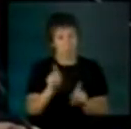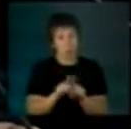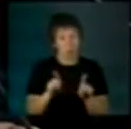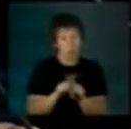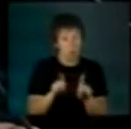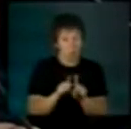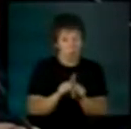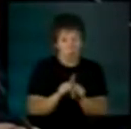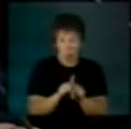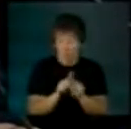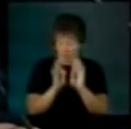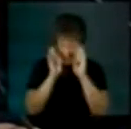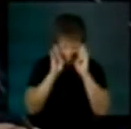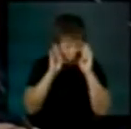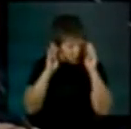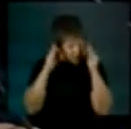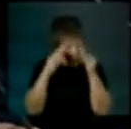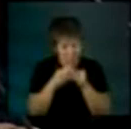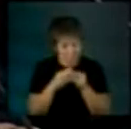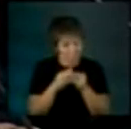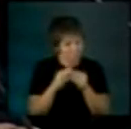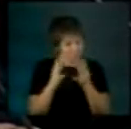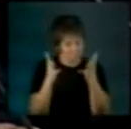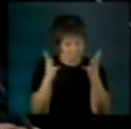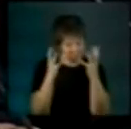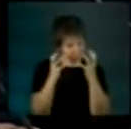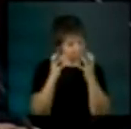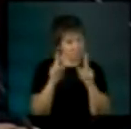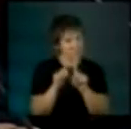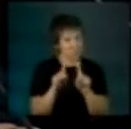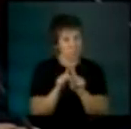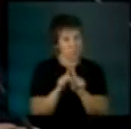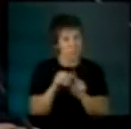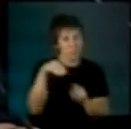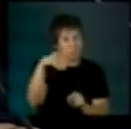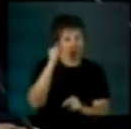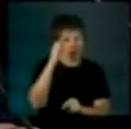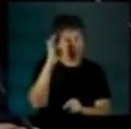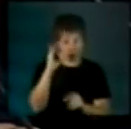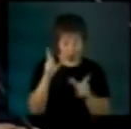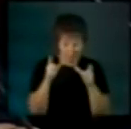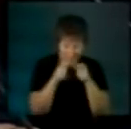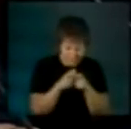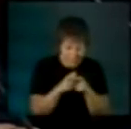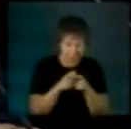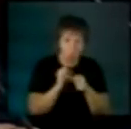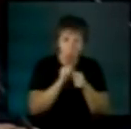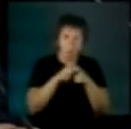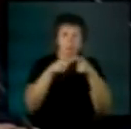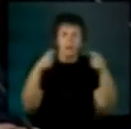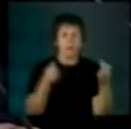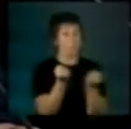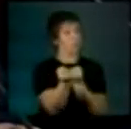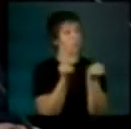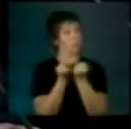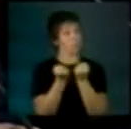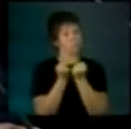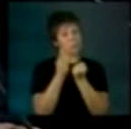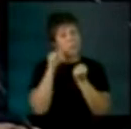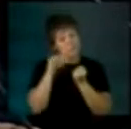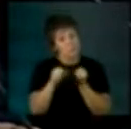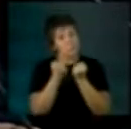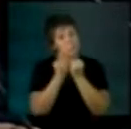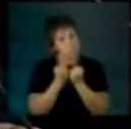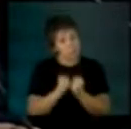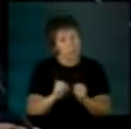casi en la macroeconomía y lo vamos a compensar